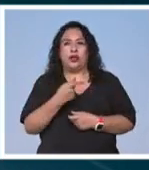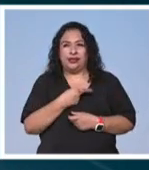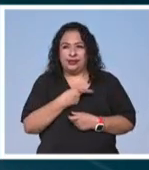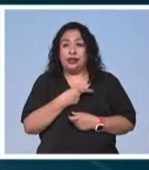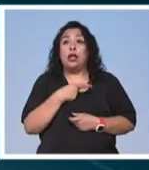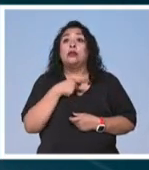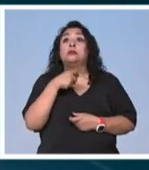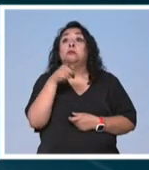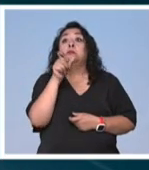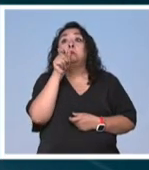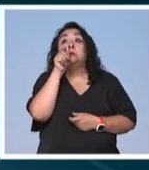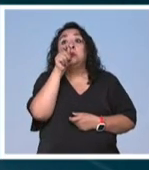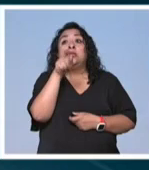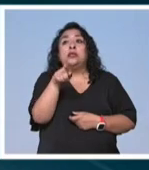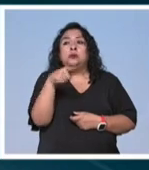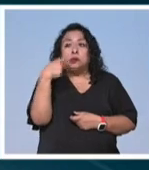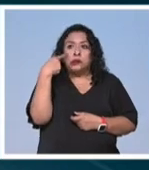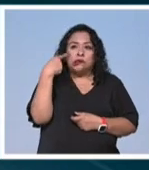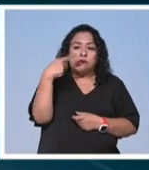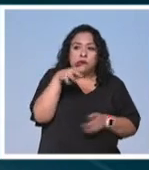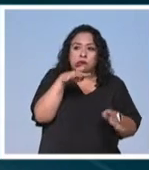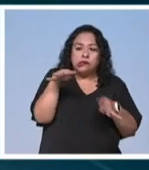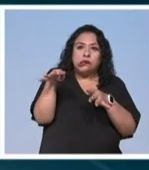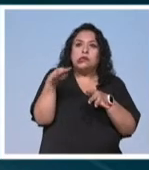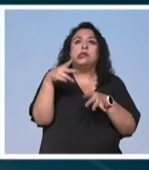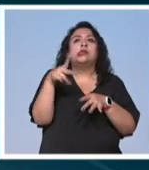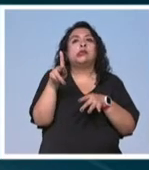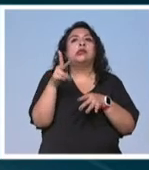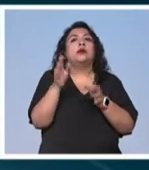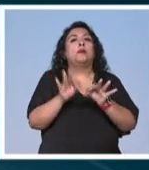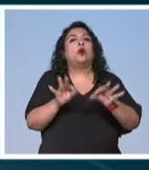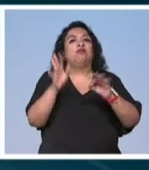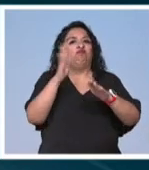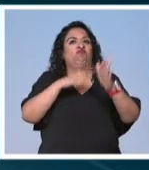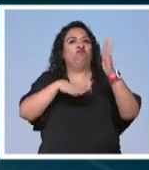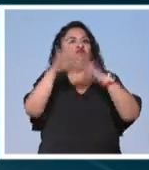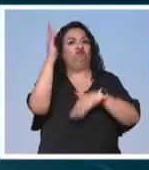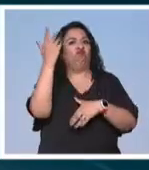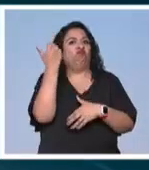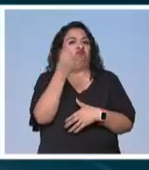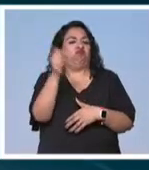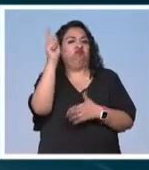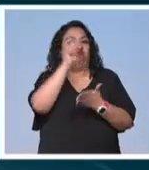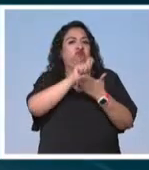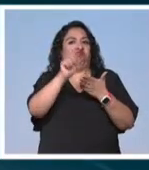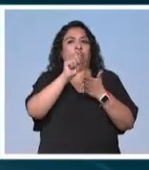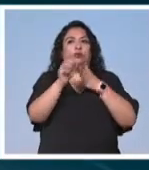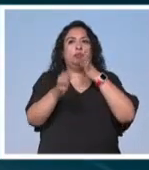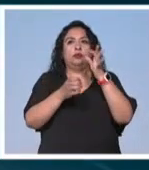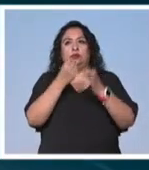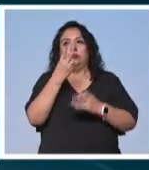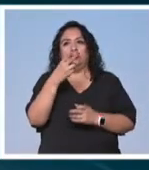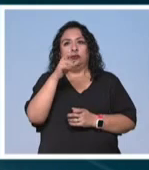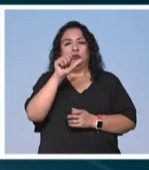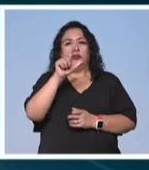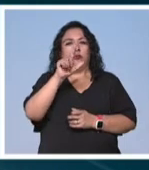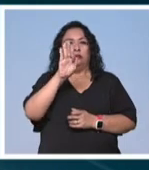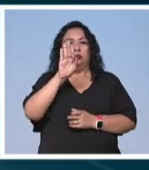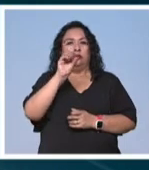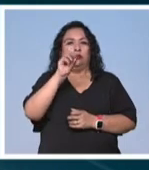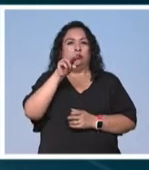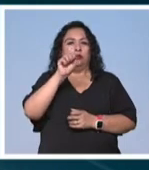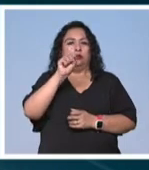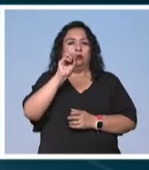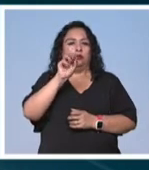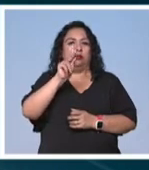Suceso que la ha mantenido en la mira pública pero sin dejar de lado su exitosa carrera Noticias 22 Alfonso Popoca